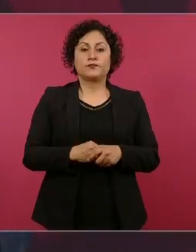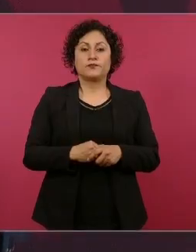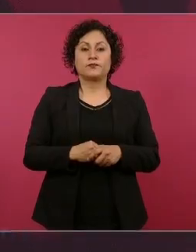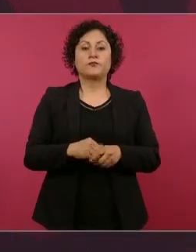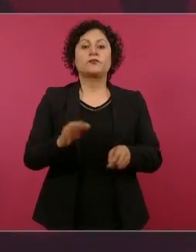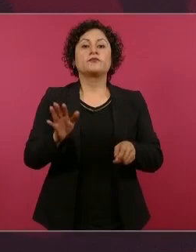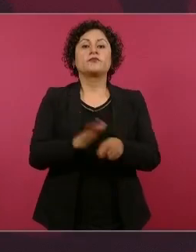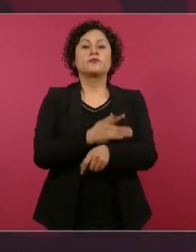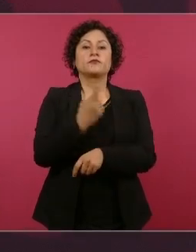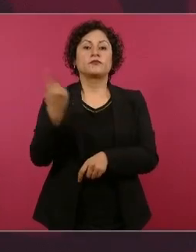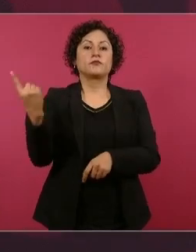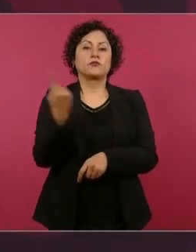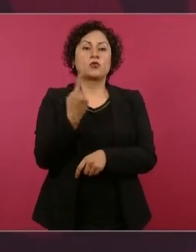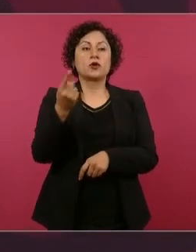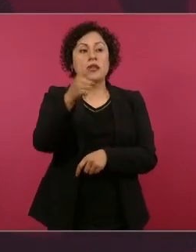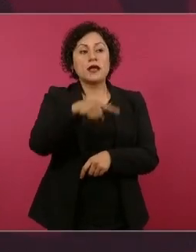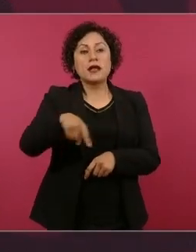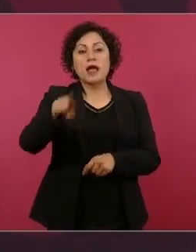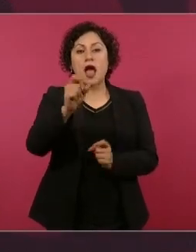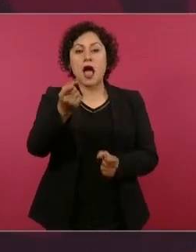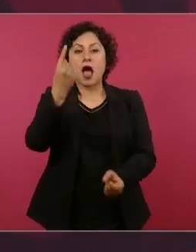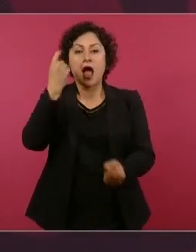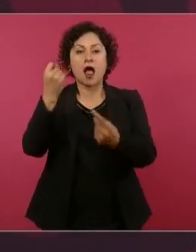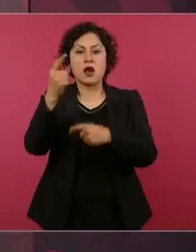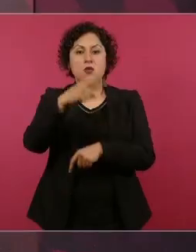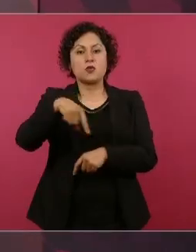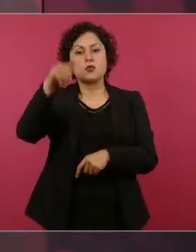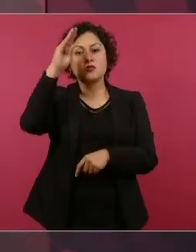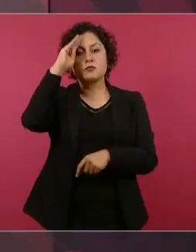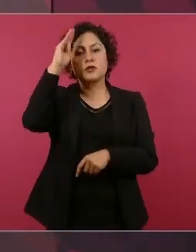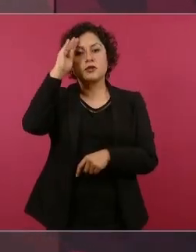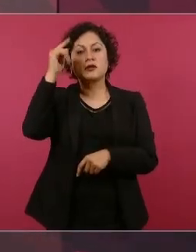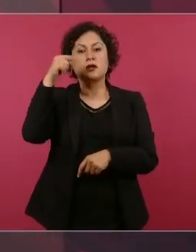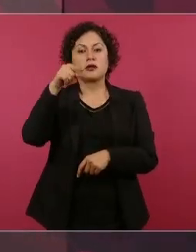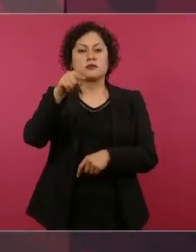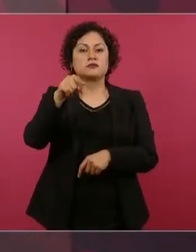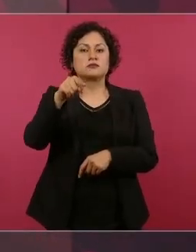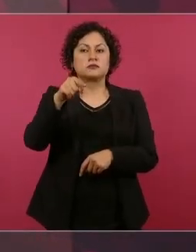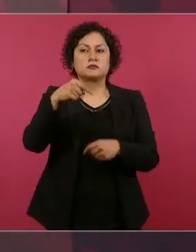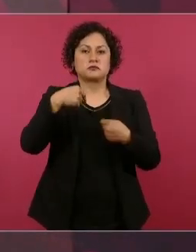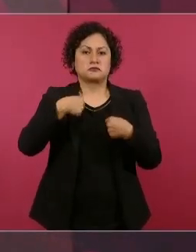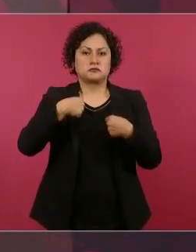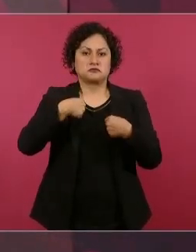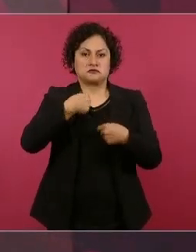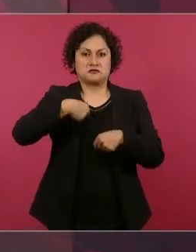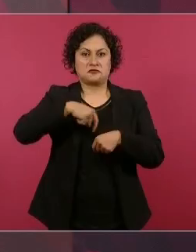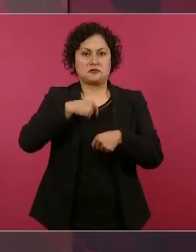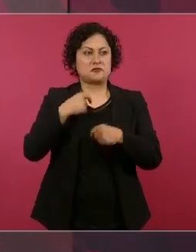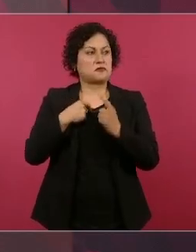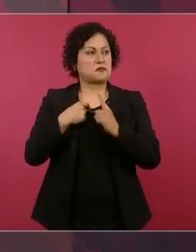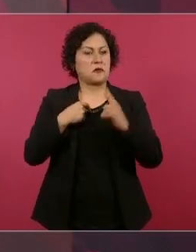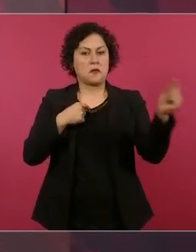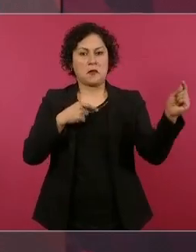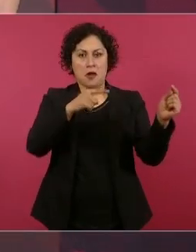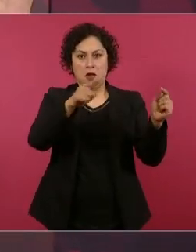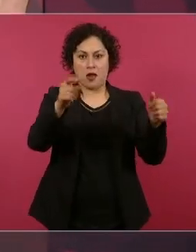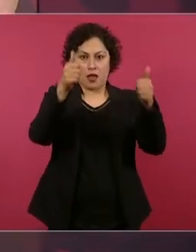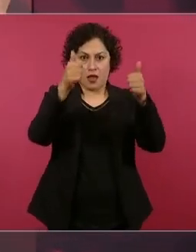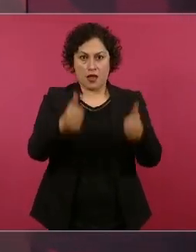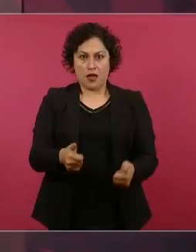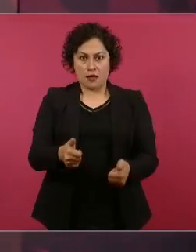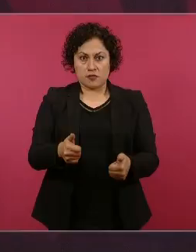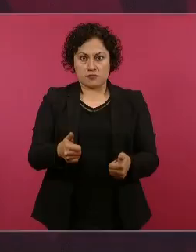Total, ustedes ya se van, pero nosotros nos quedamos. ¿A dónde nos vamos? ¿A nos vamos a nuestras